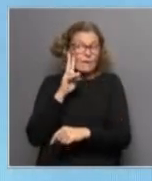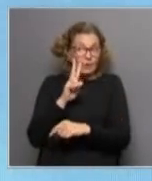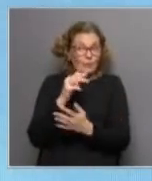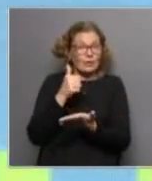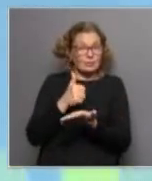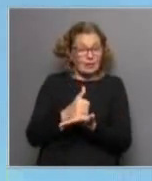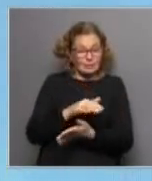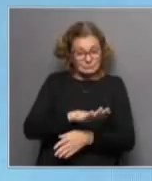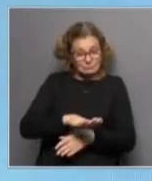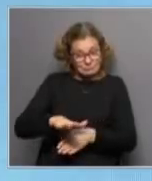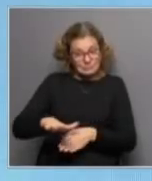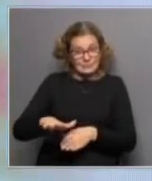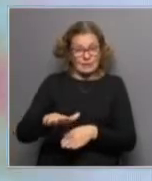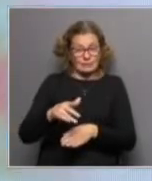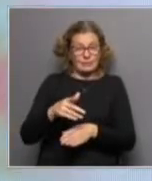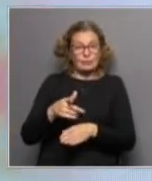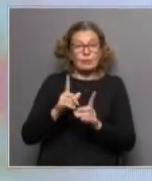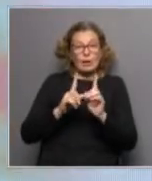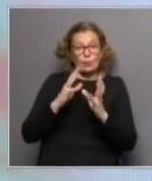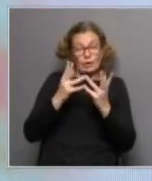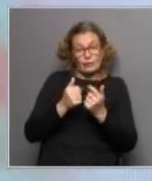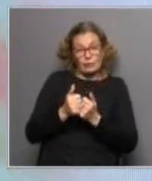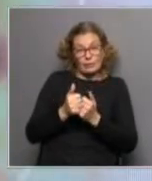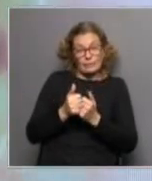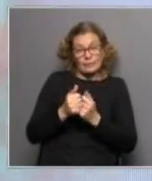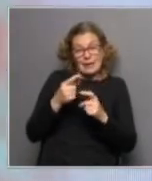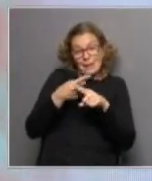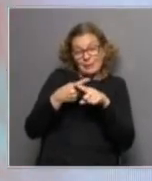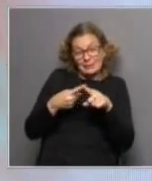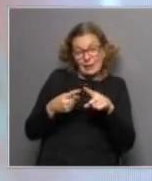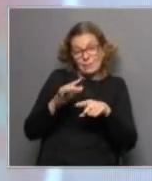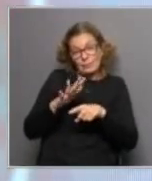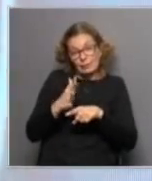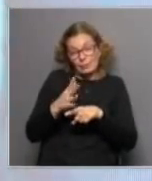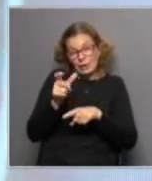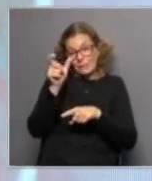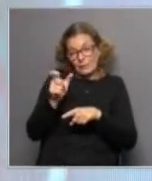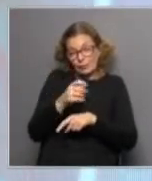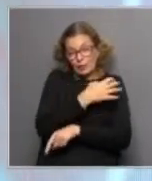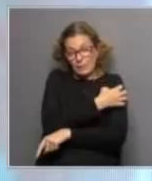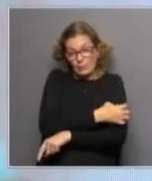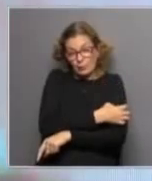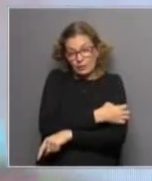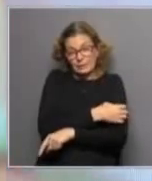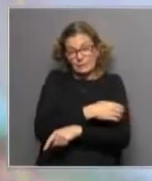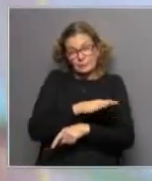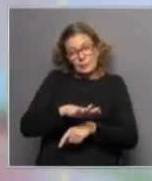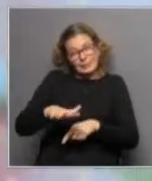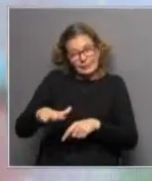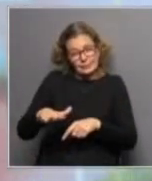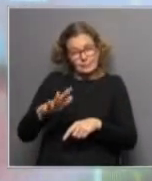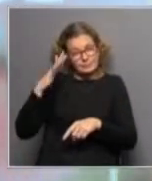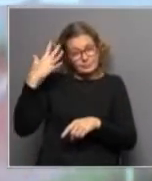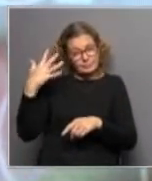profundamente infantilizada de alguna manera, por eso prácticamente la mitad de las personas pobres son niñas, niños y adolescentes. ¿Por qué